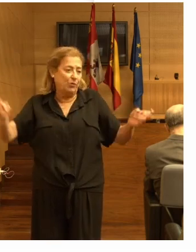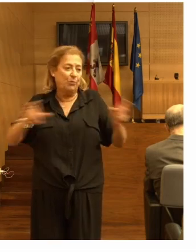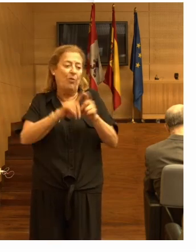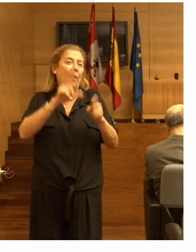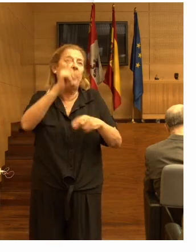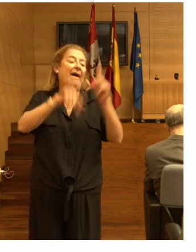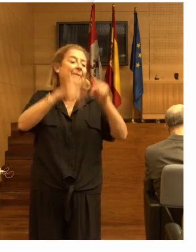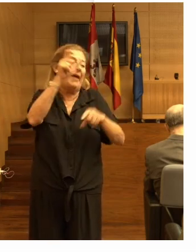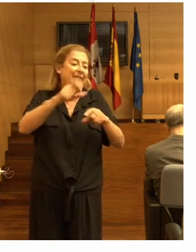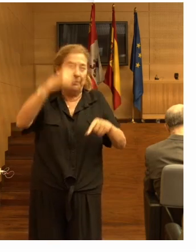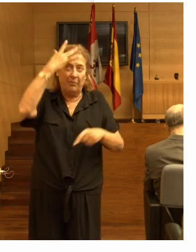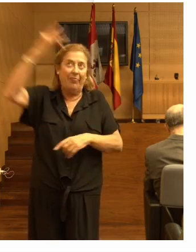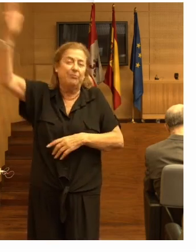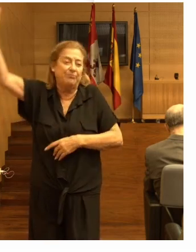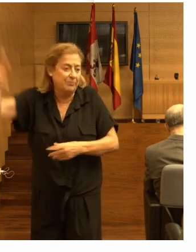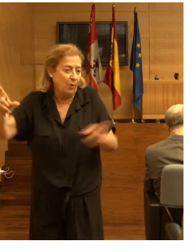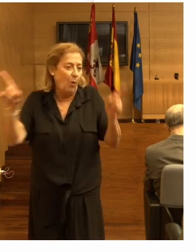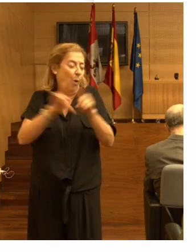u otros problemas.